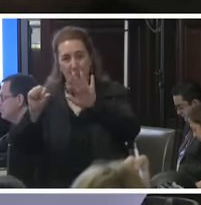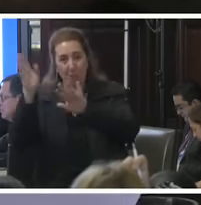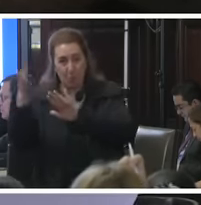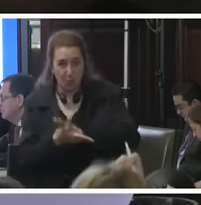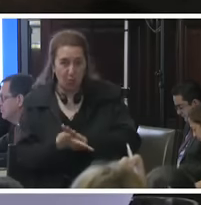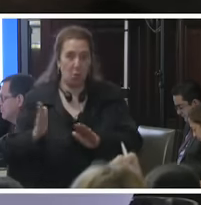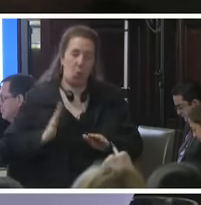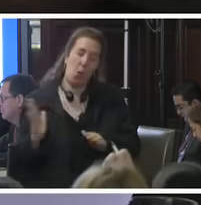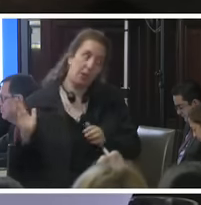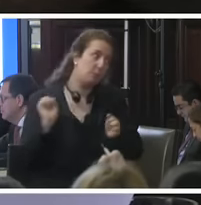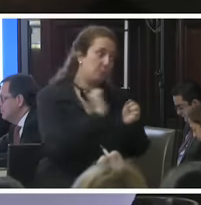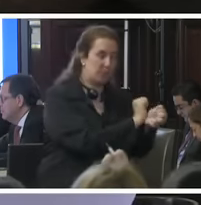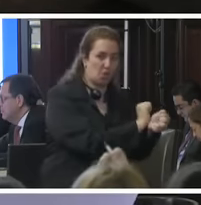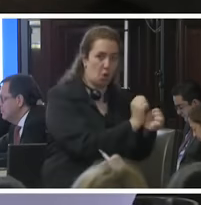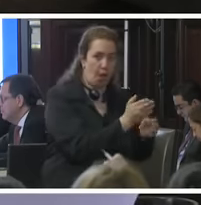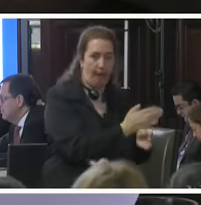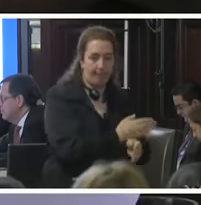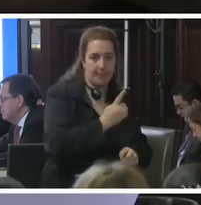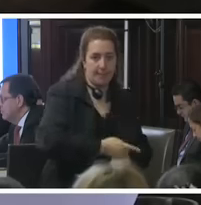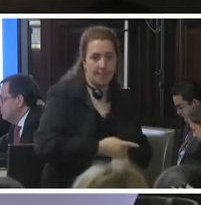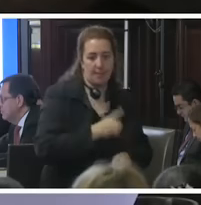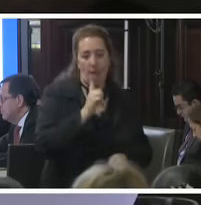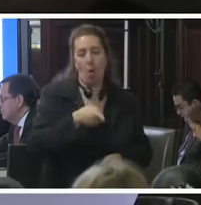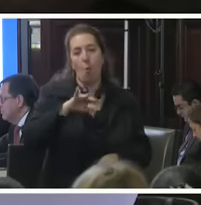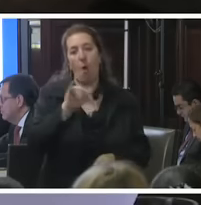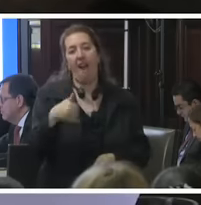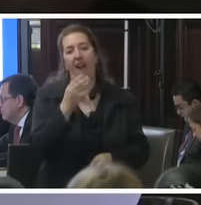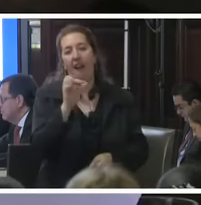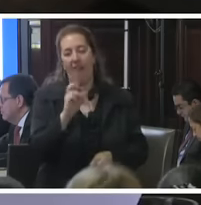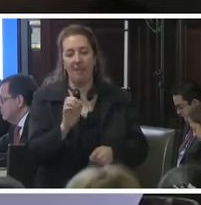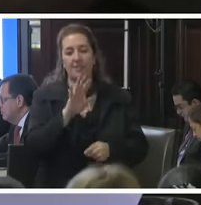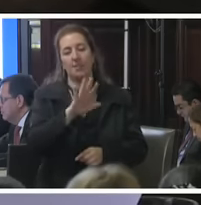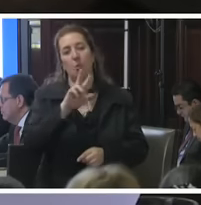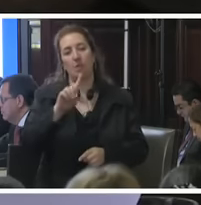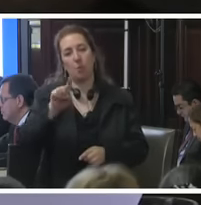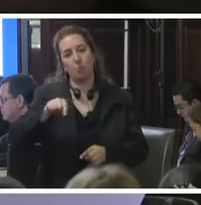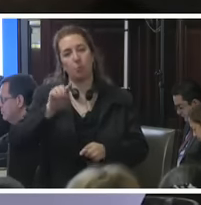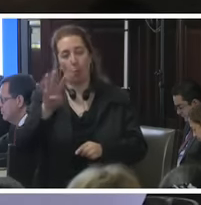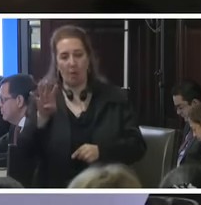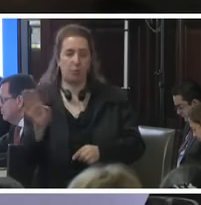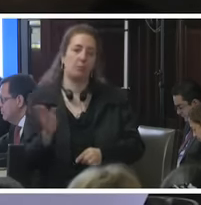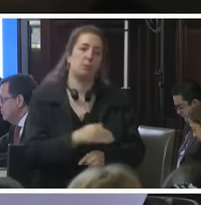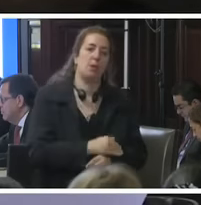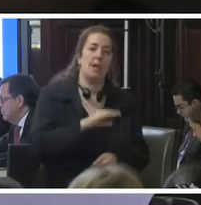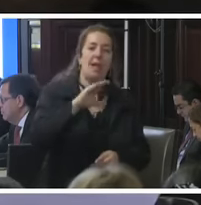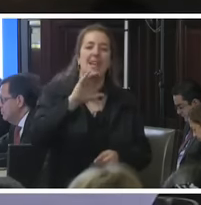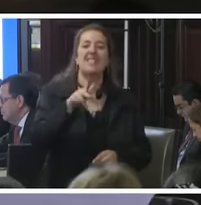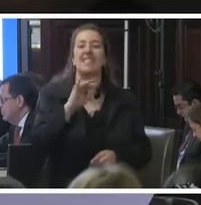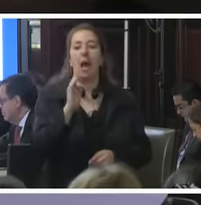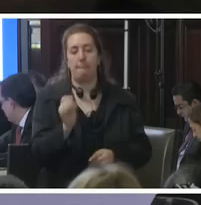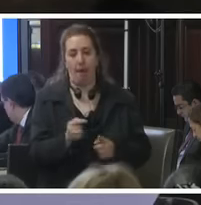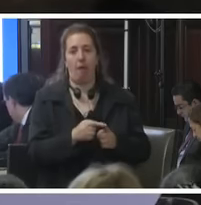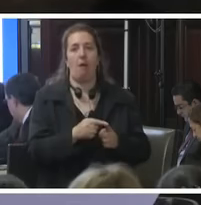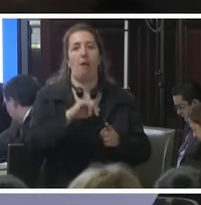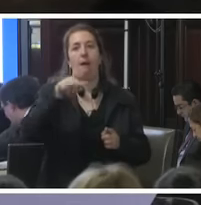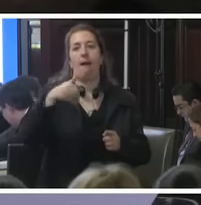preventiva. Oaxaca cuenta con un 71.4%. Chiapas, Jalisco, Quintana Roo con